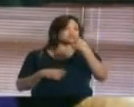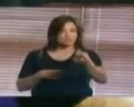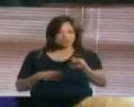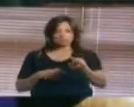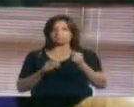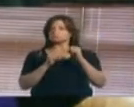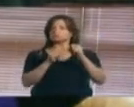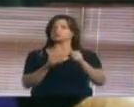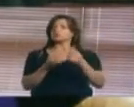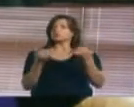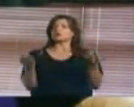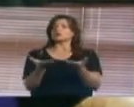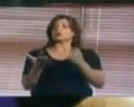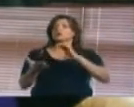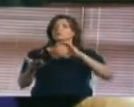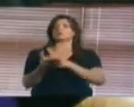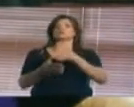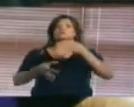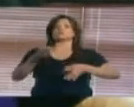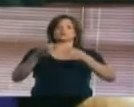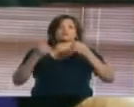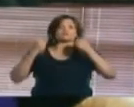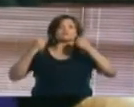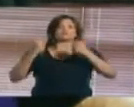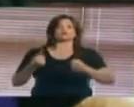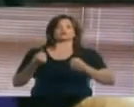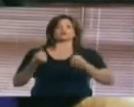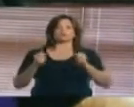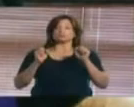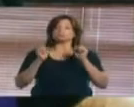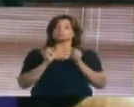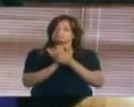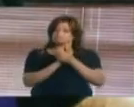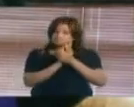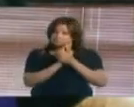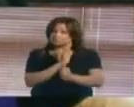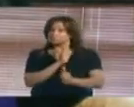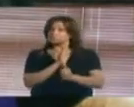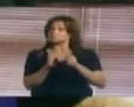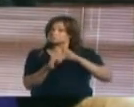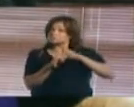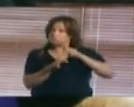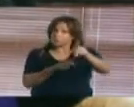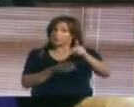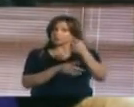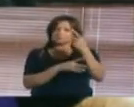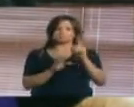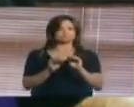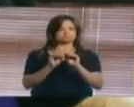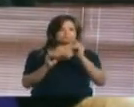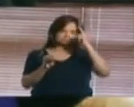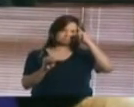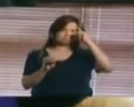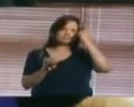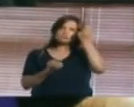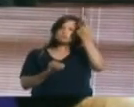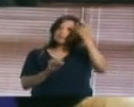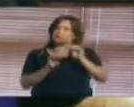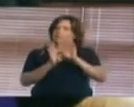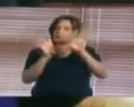que aquí hay un Poder Judicial fuerte, capacitado con mucha claridad de su rol.